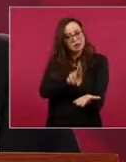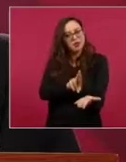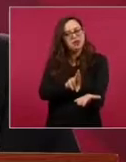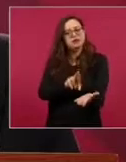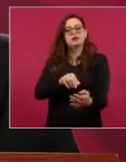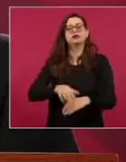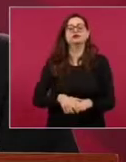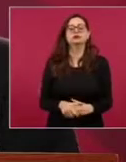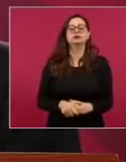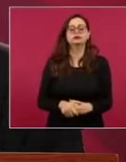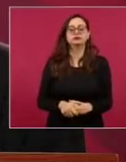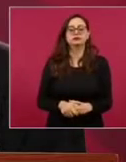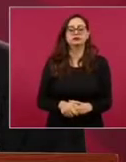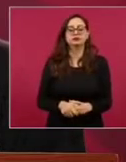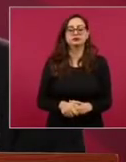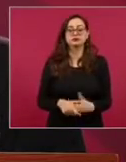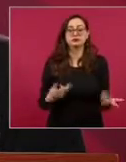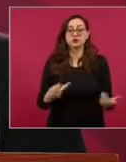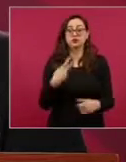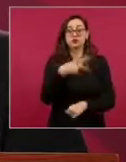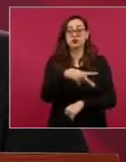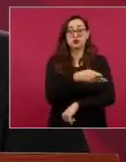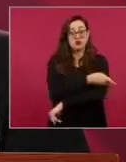que se proteja a su familia.